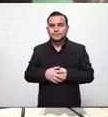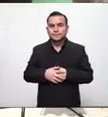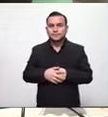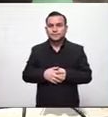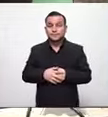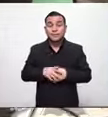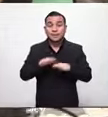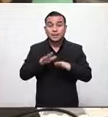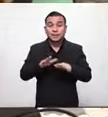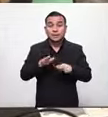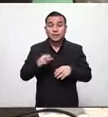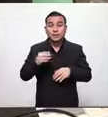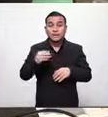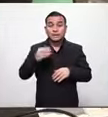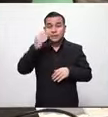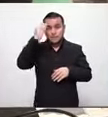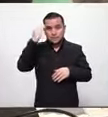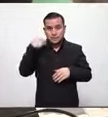gracias gracias diputada